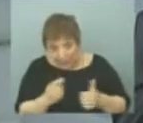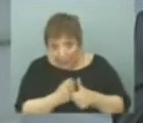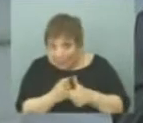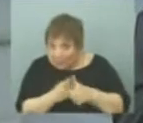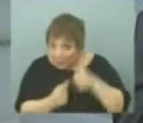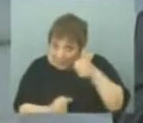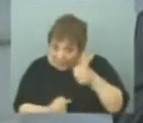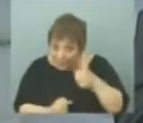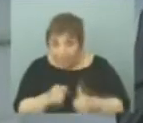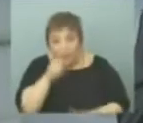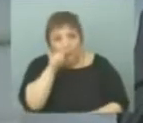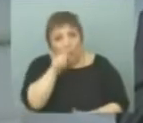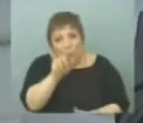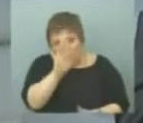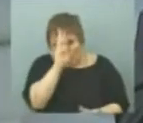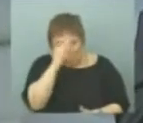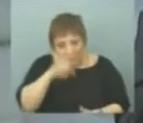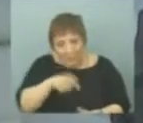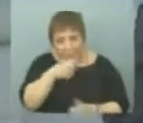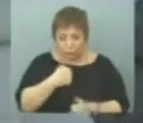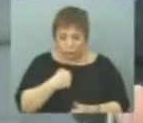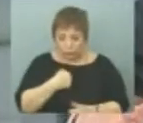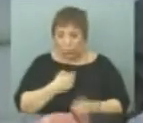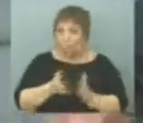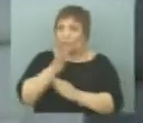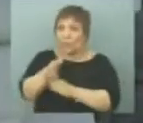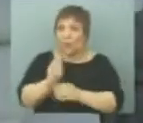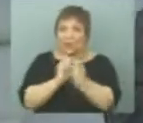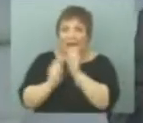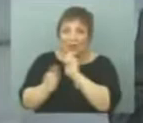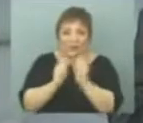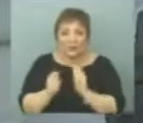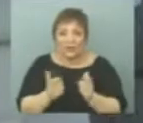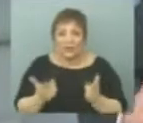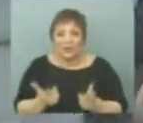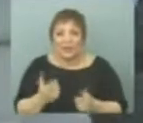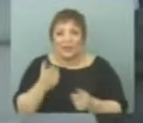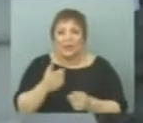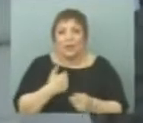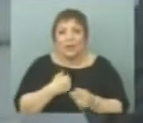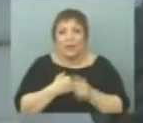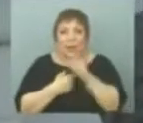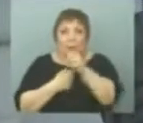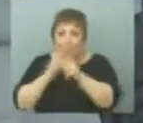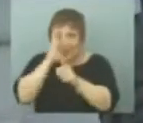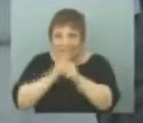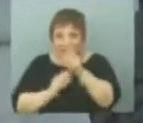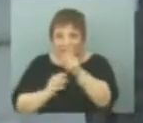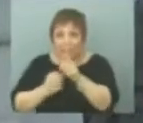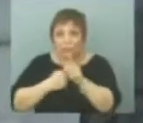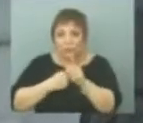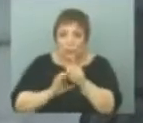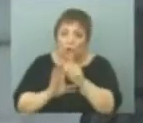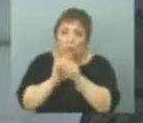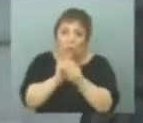Uruguay, si usted va a negociar y dice, yo voy a hacer el fútbol de cola de Brasil, usted ya está perdido. Si